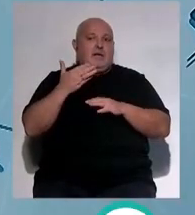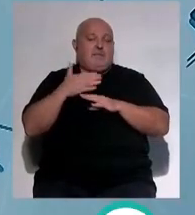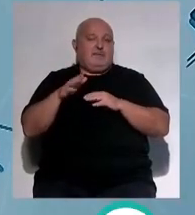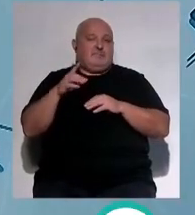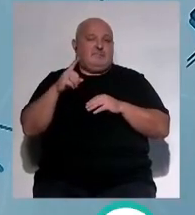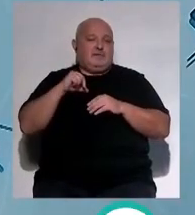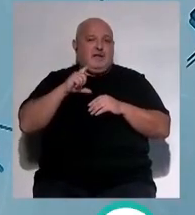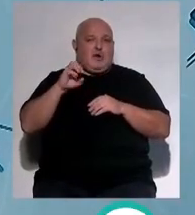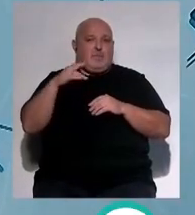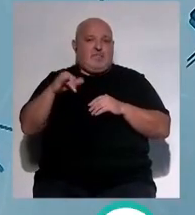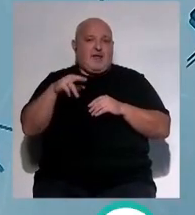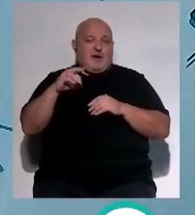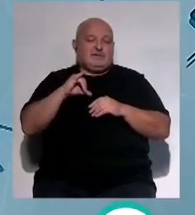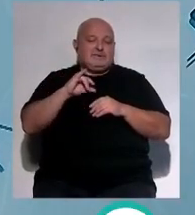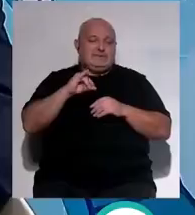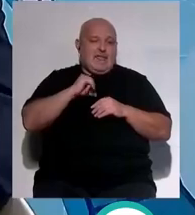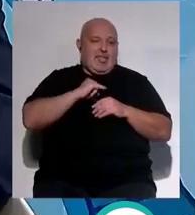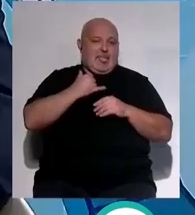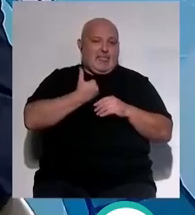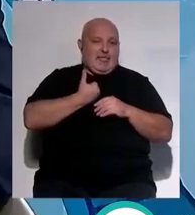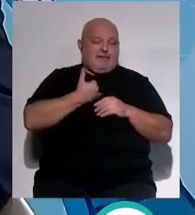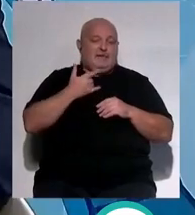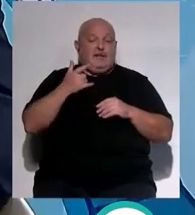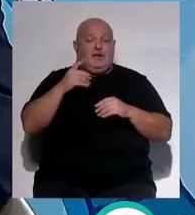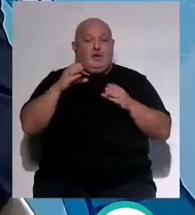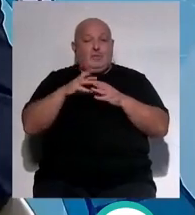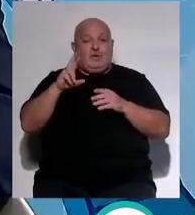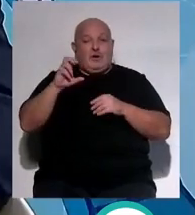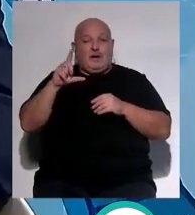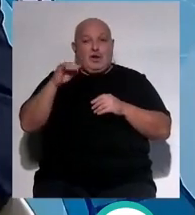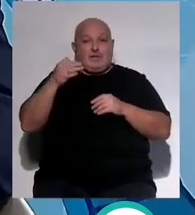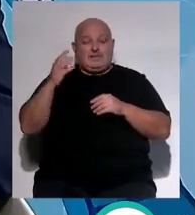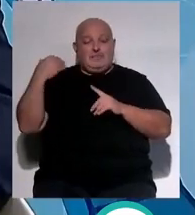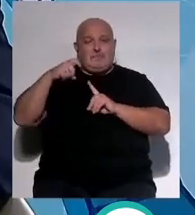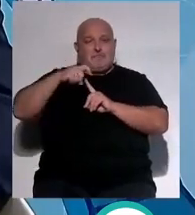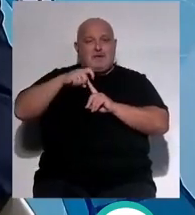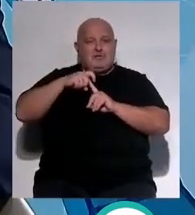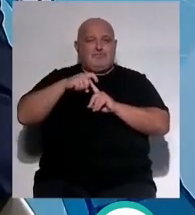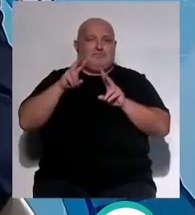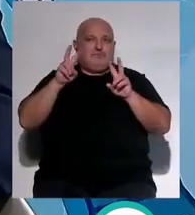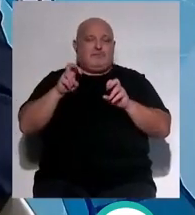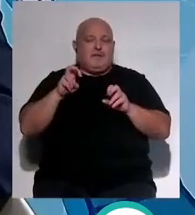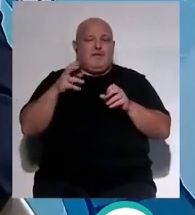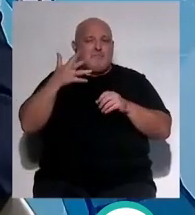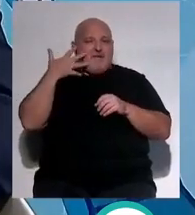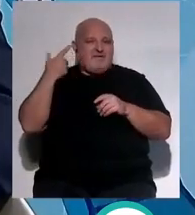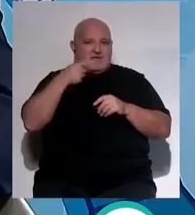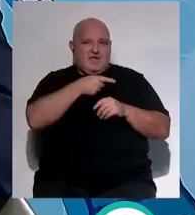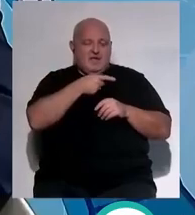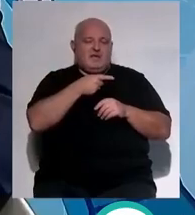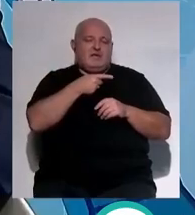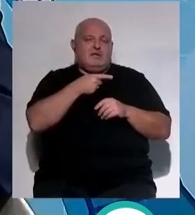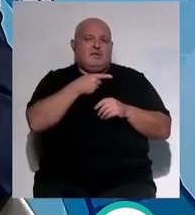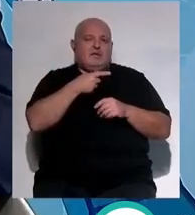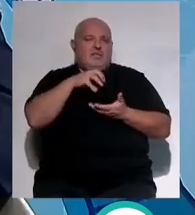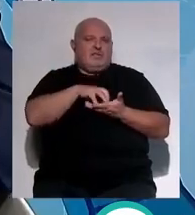los que tiene López Cano en la provincia de Cádiz El grupo Recoletas en el mes de mayo lleva a cabo una operación en Marbella de